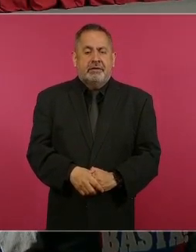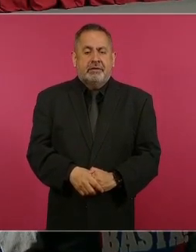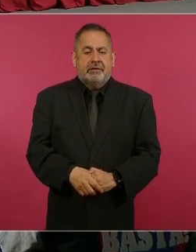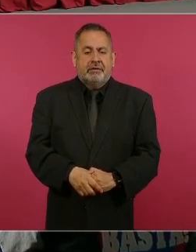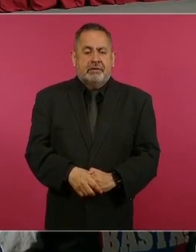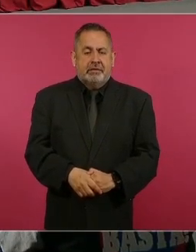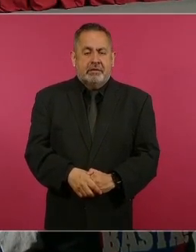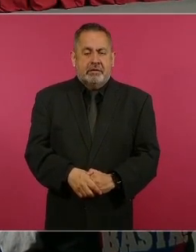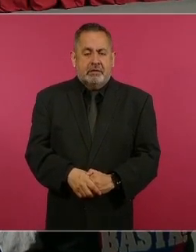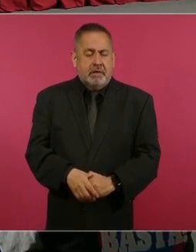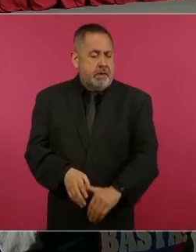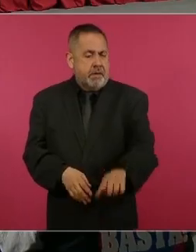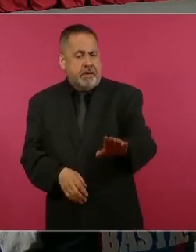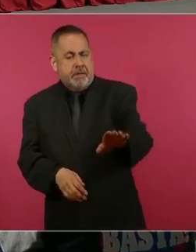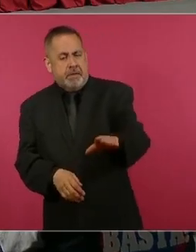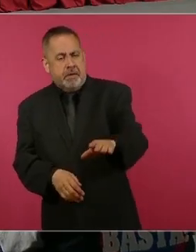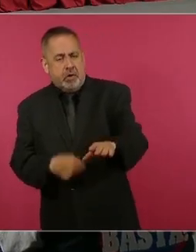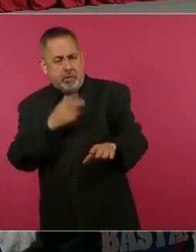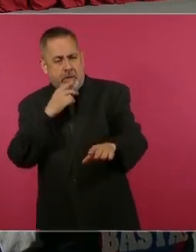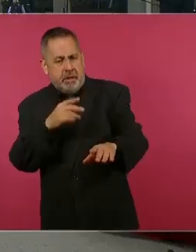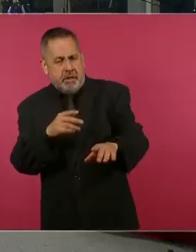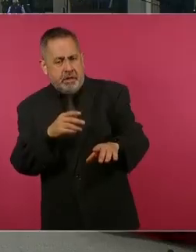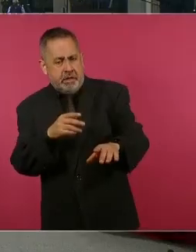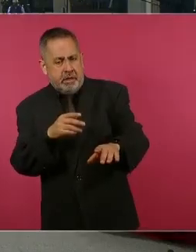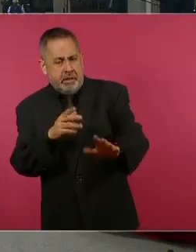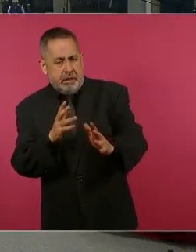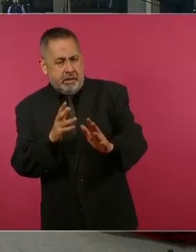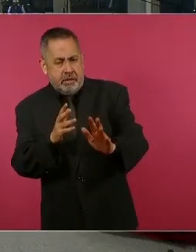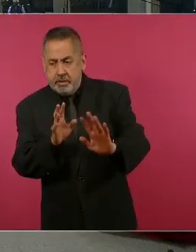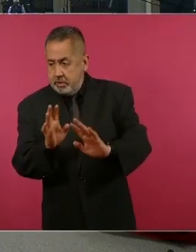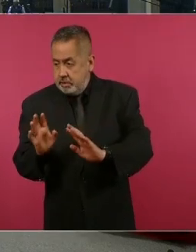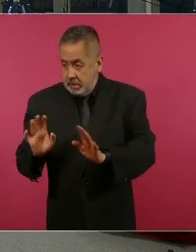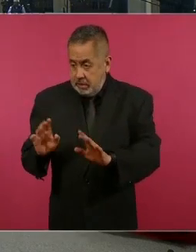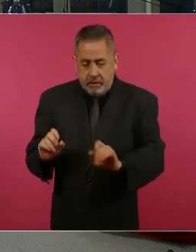Mientras encuentran la… ¿Ya está? ¿Ya A ver.